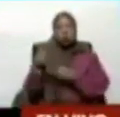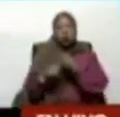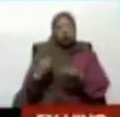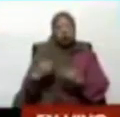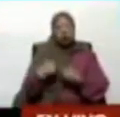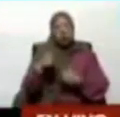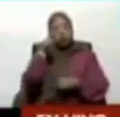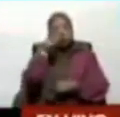daño al país. Gracias.